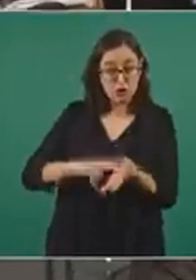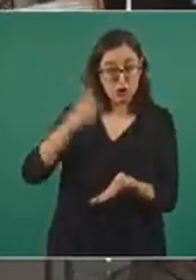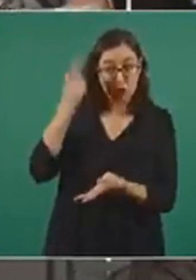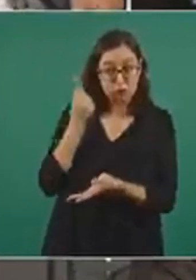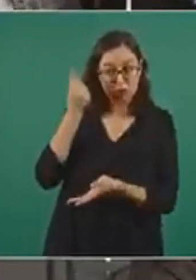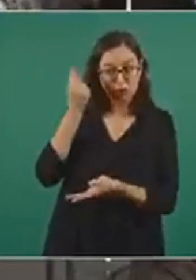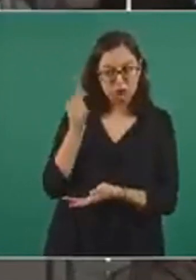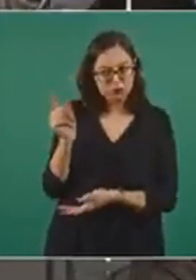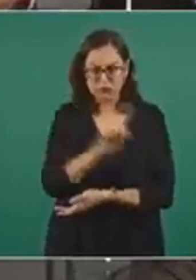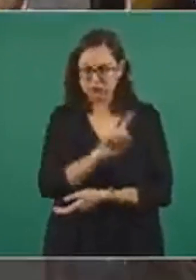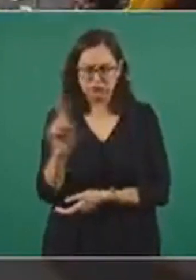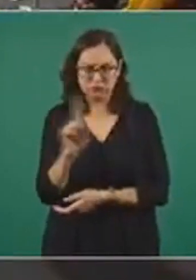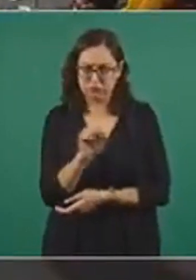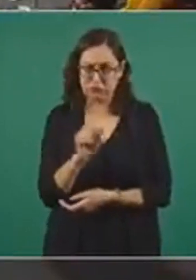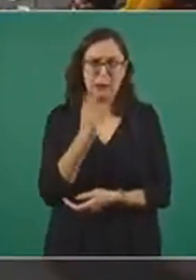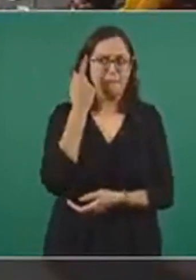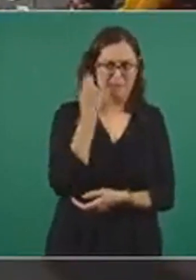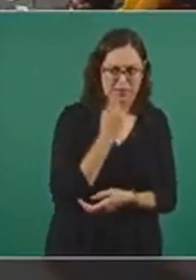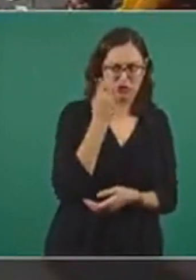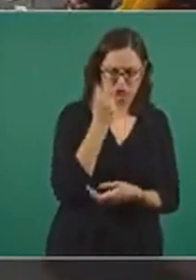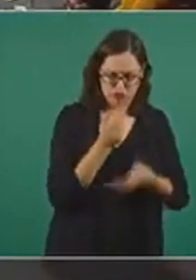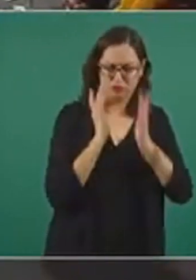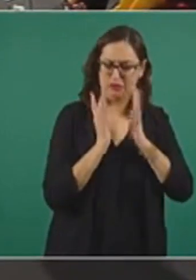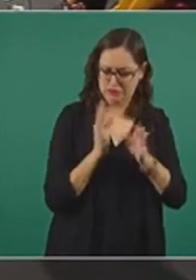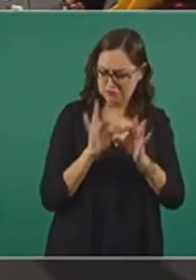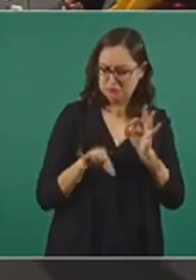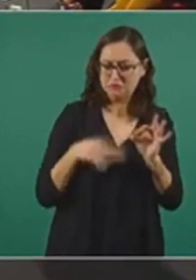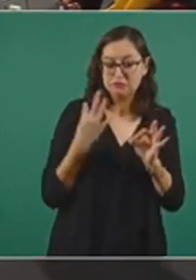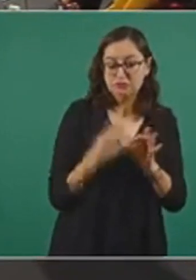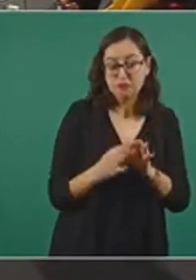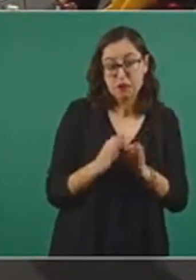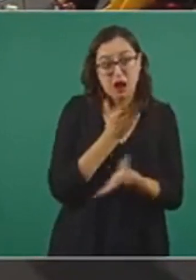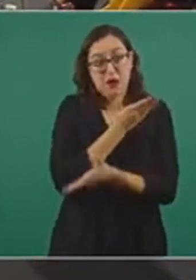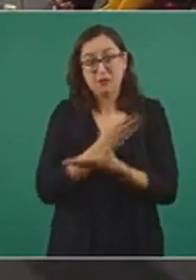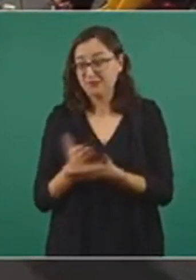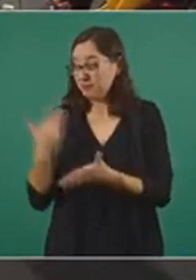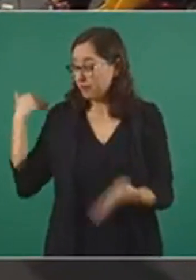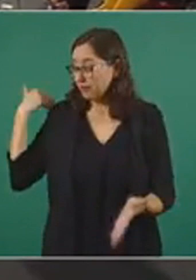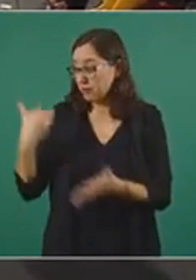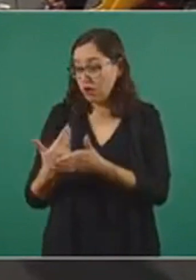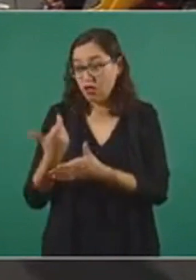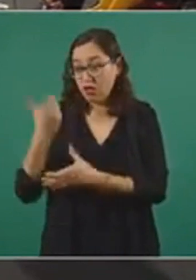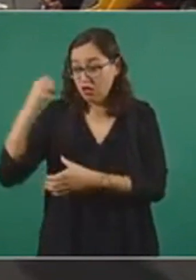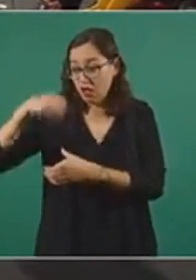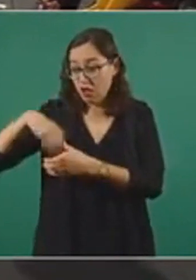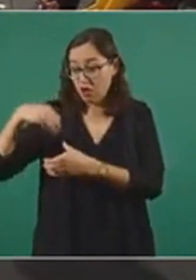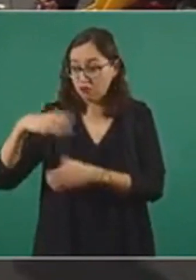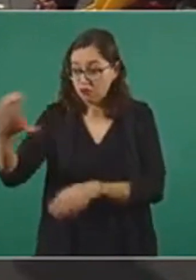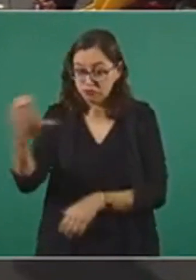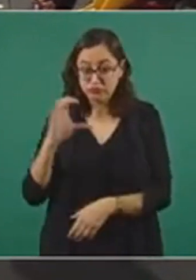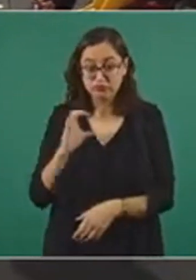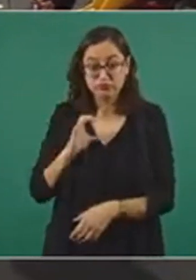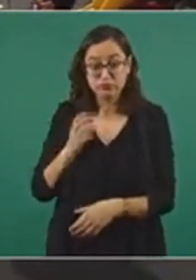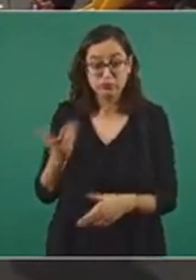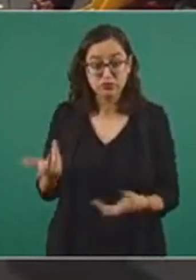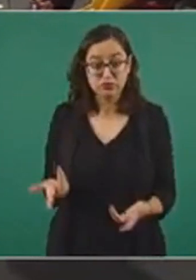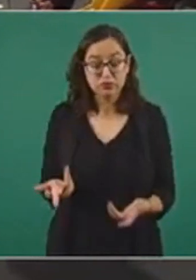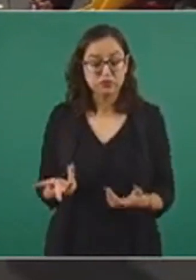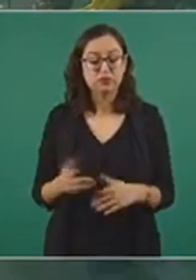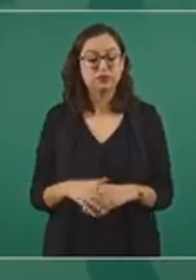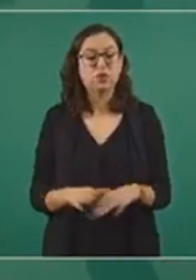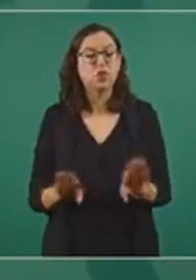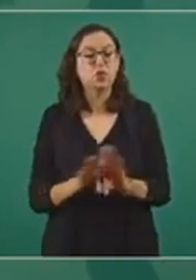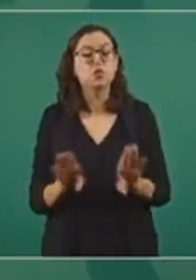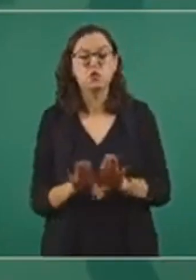¿Cuál es el mensaje que usted le da a estos trabajadores? ¿Se les está ya recibiendo? ¿Cómo se va a resolver este conflicto? Se está